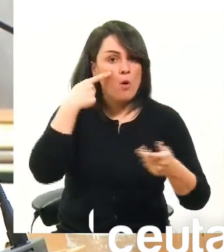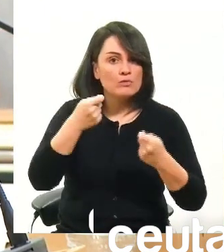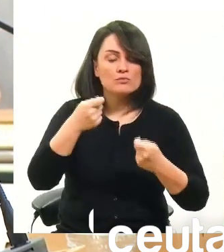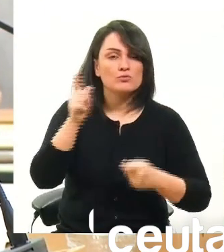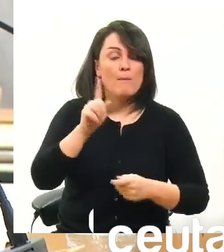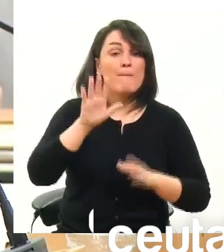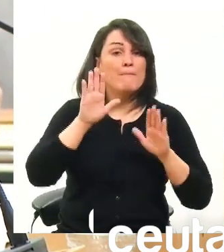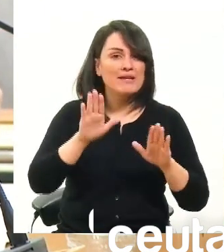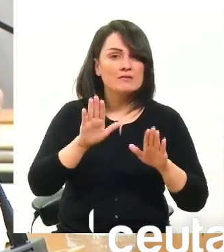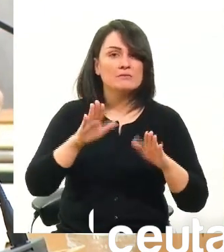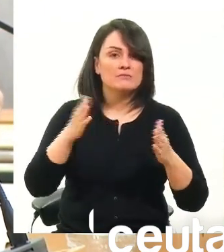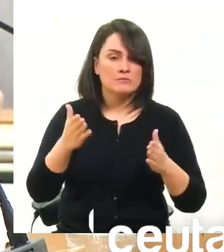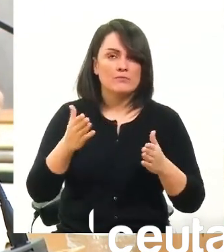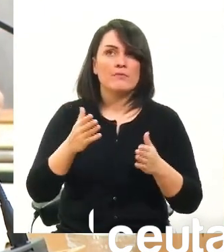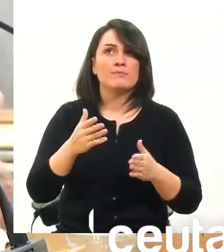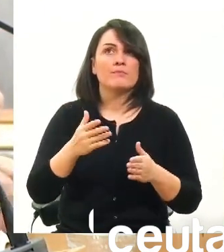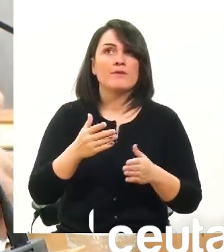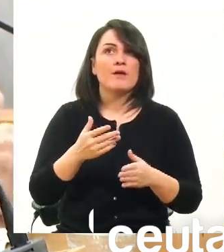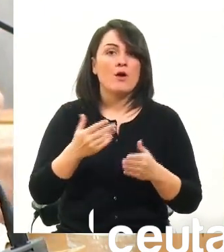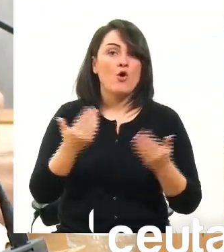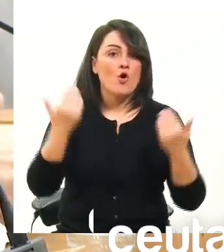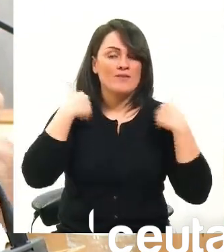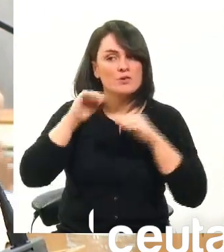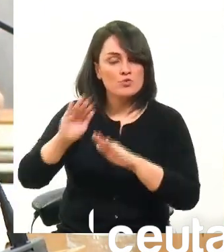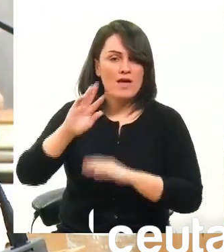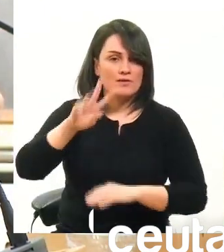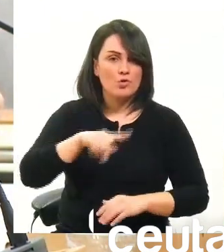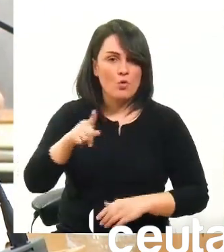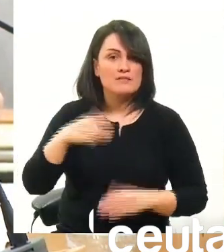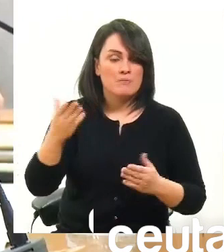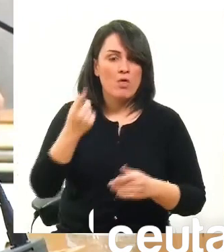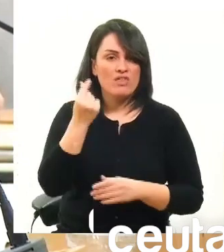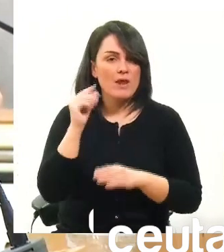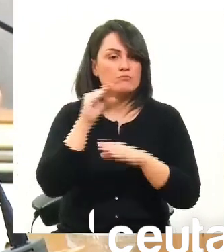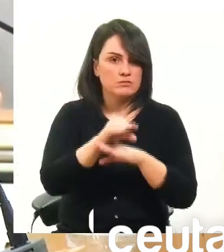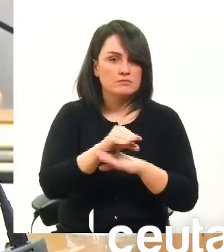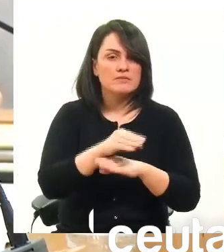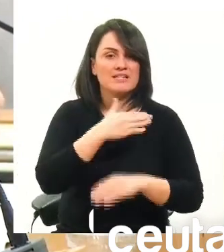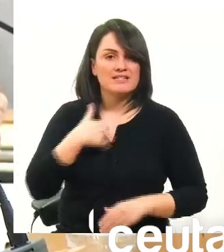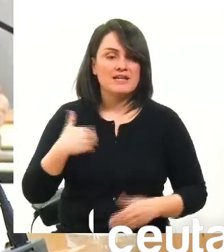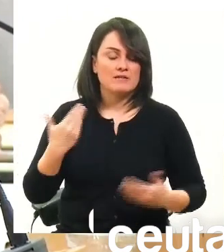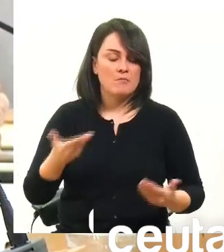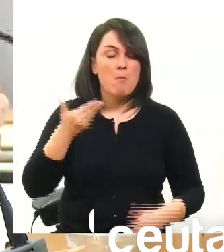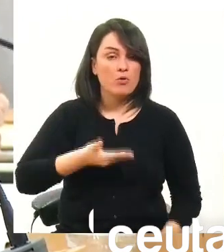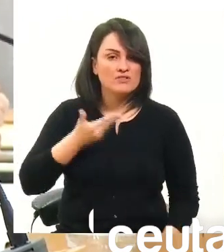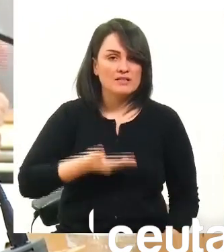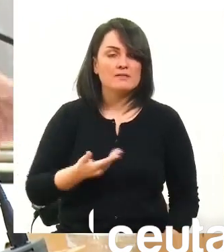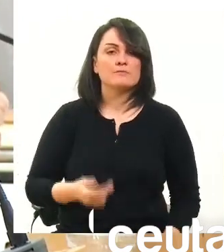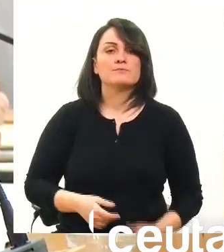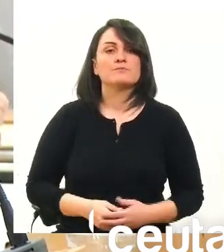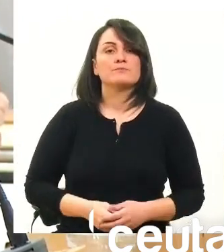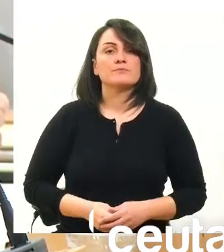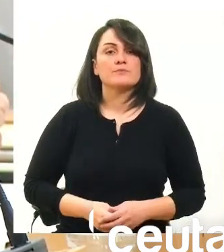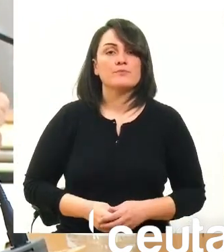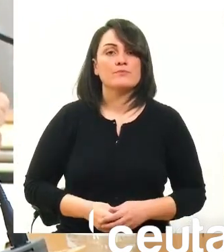es estrictamente competencia suya yo creo que es un dato importante y solo hacer una pequeña referencia al